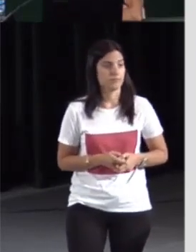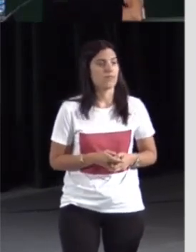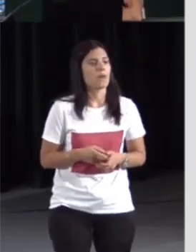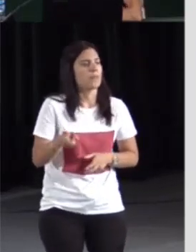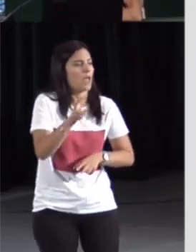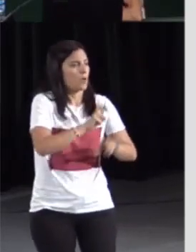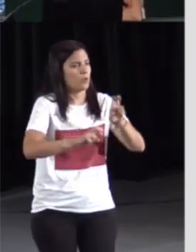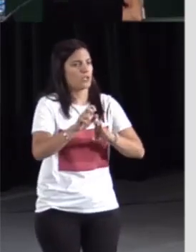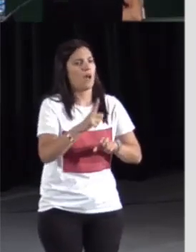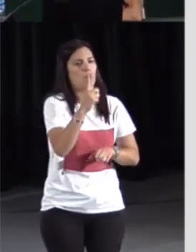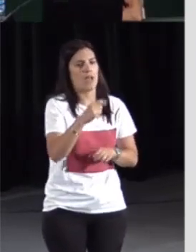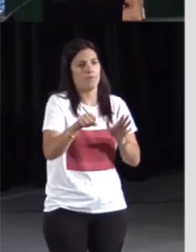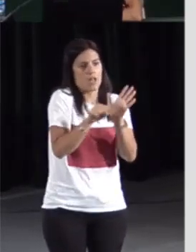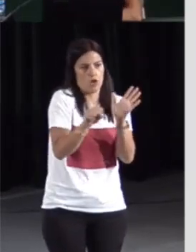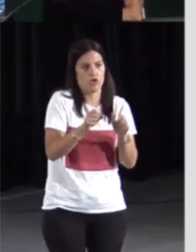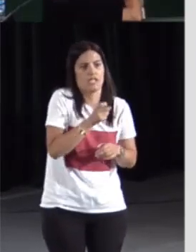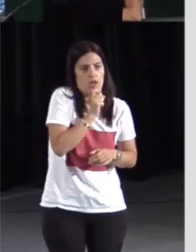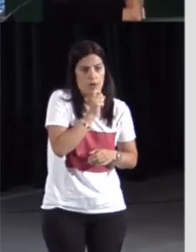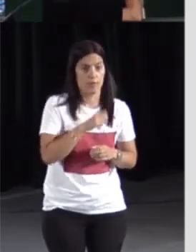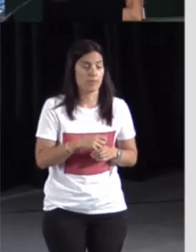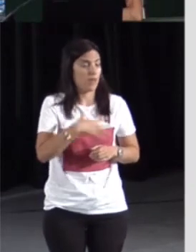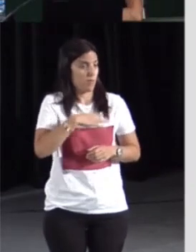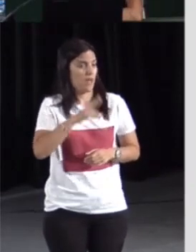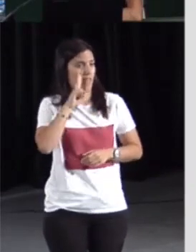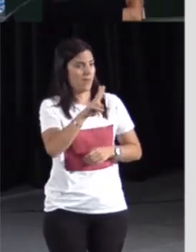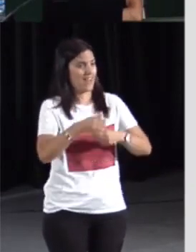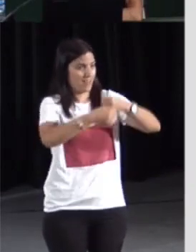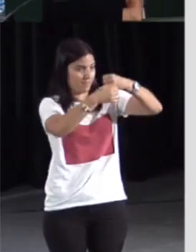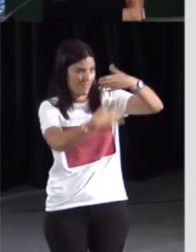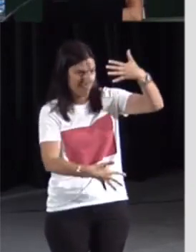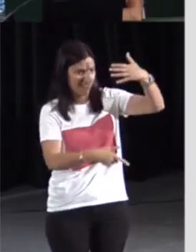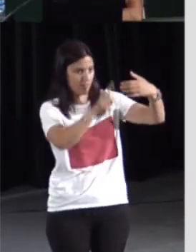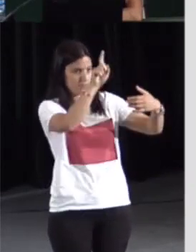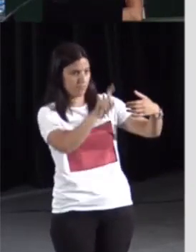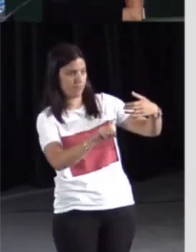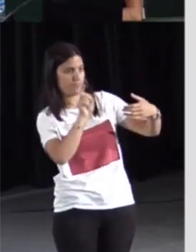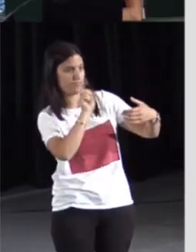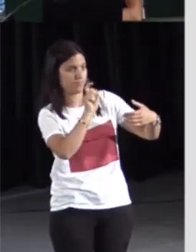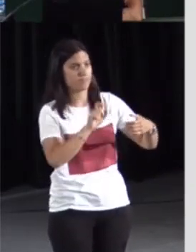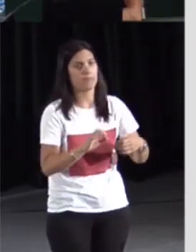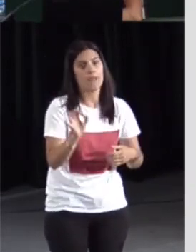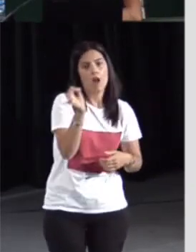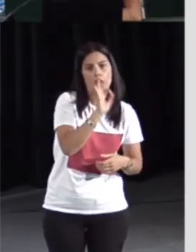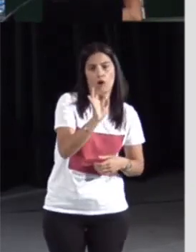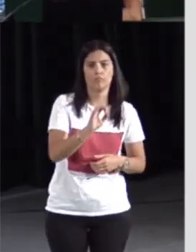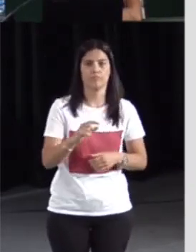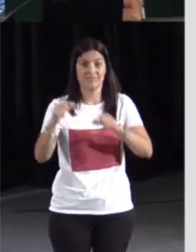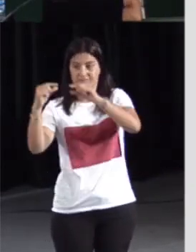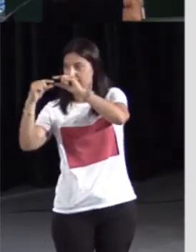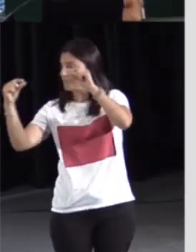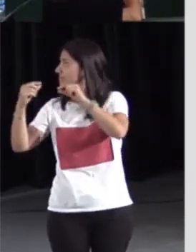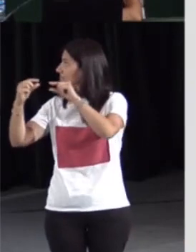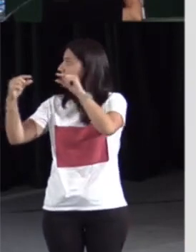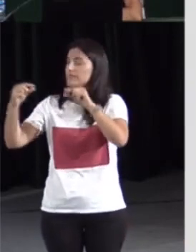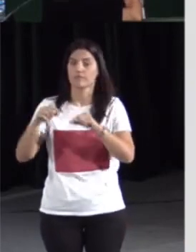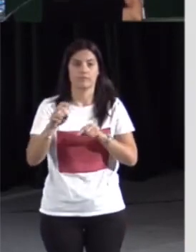Hemos visto en la diapositiva que para buscar una y de glosa podemos picar y en el cuadro de búsqueda aparecerá